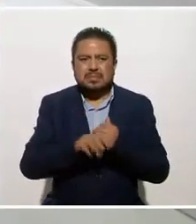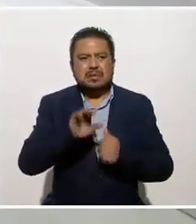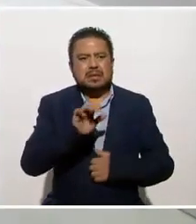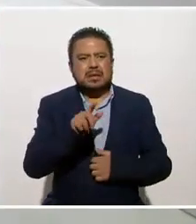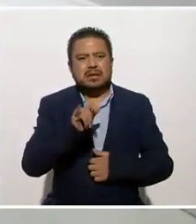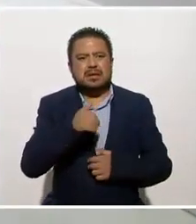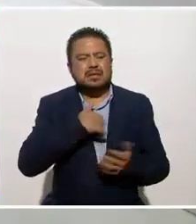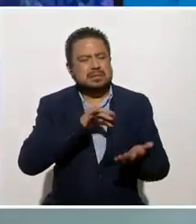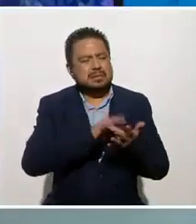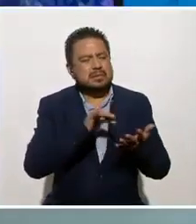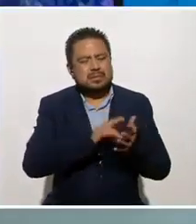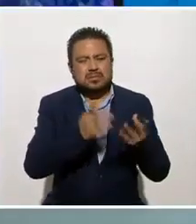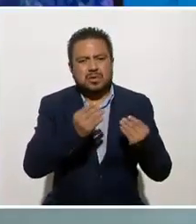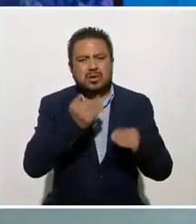te queremos agradecer mucho tu presencia esta mañana. mañana.